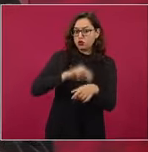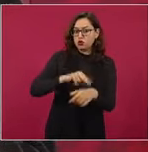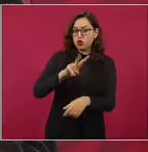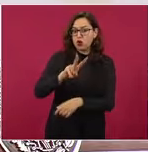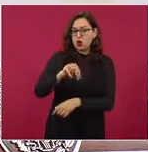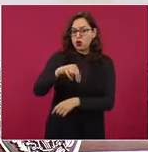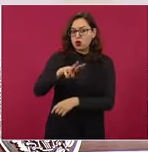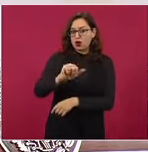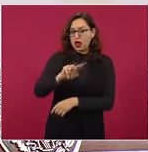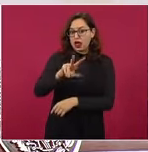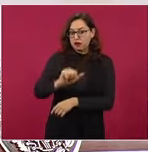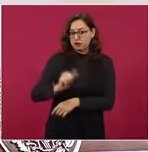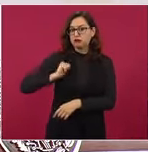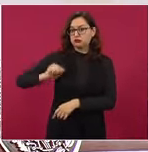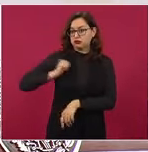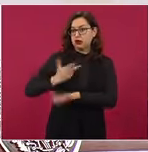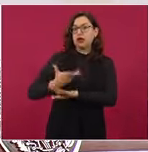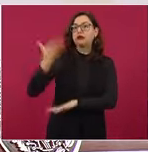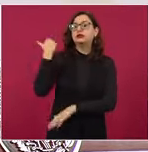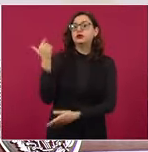en aquellos tiempos,